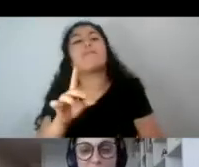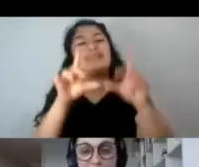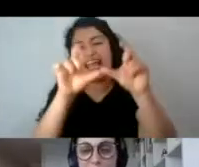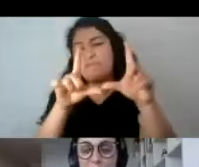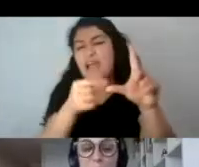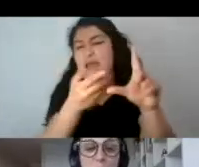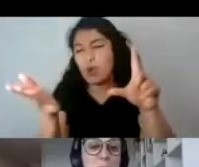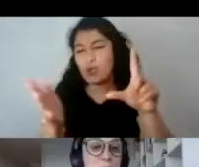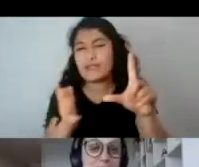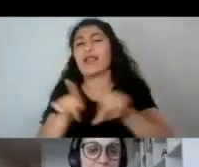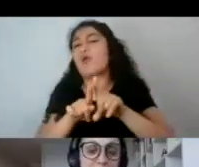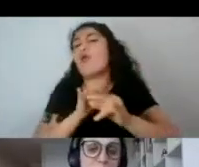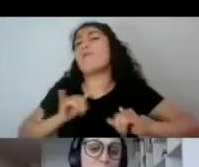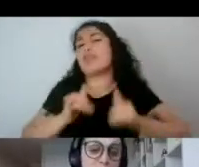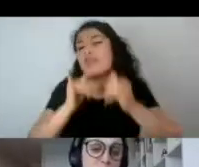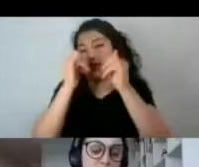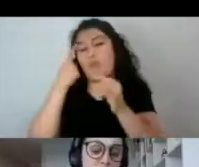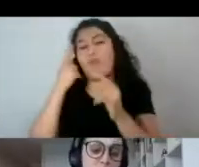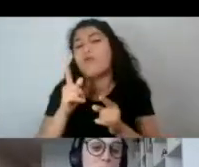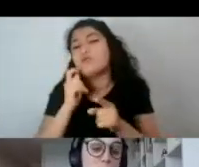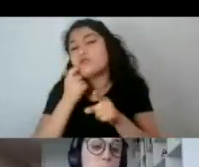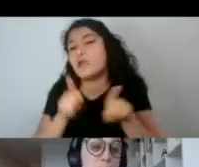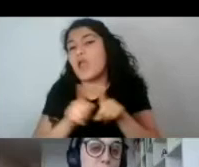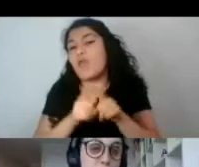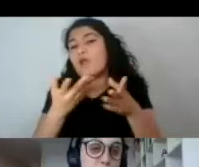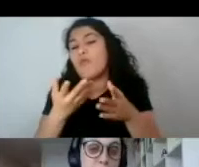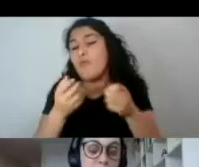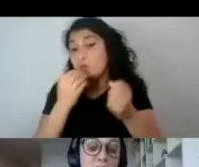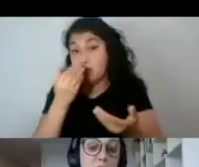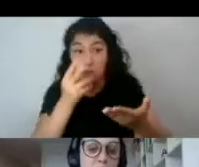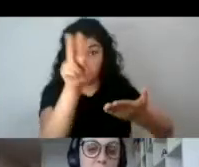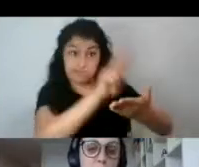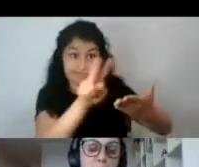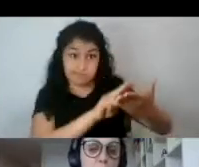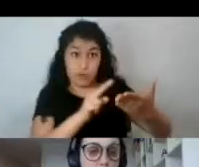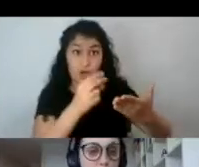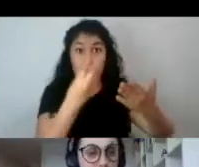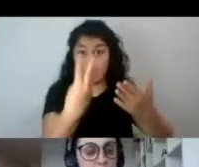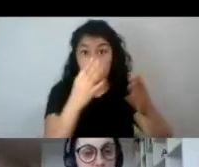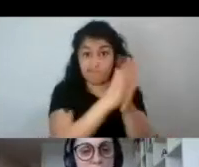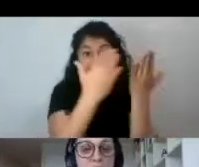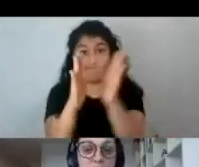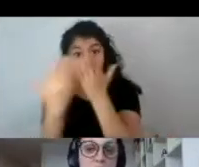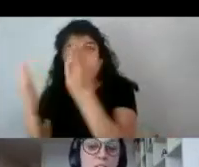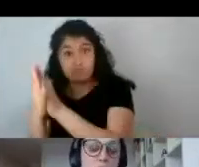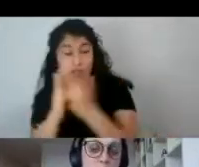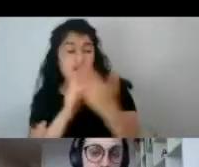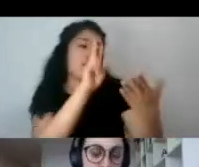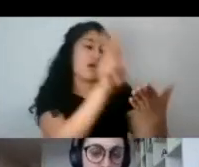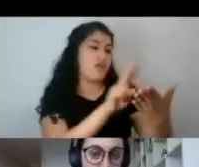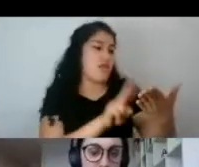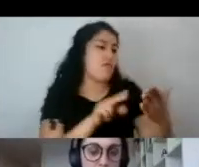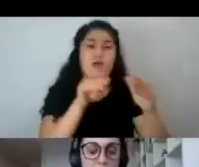más lúdico, pero en realidad podría también, podríamos leer, ir a los textos y vamos a encontrar a los personajes narrados de esta